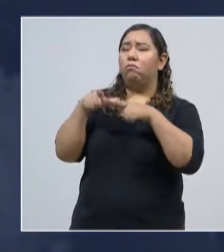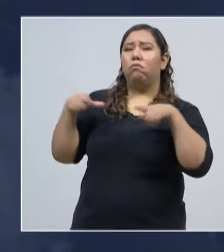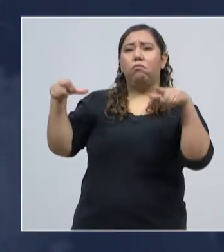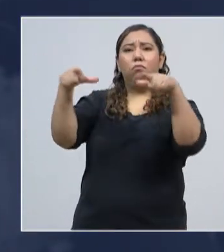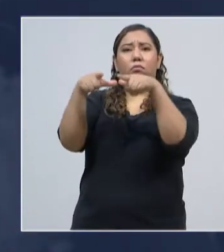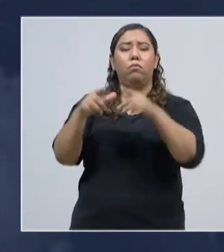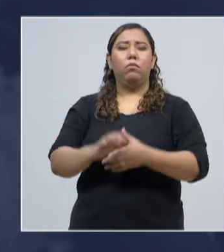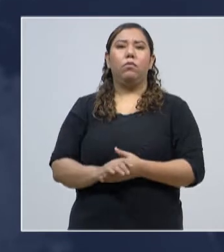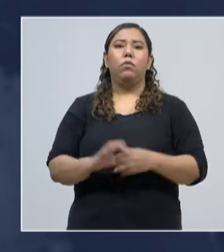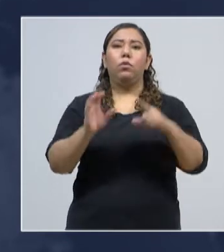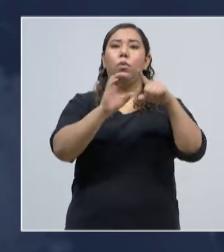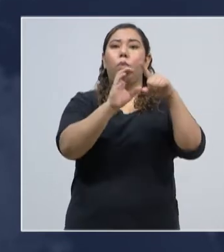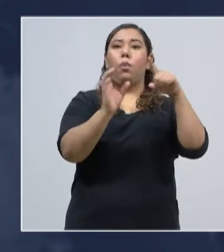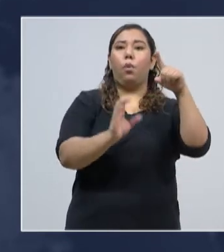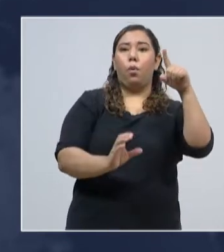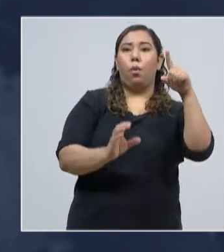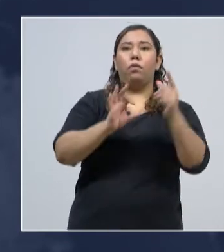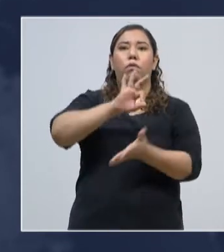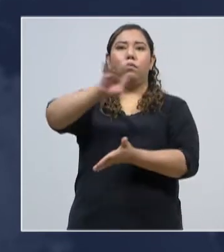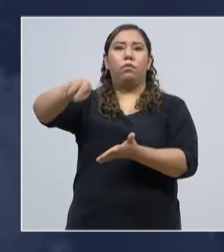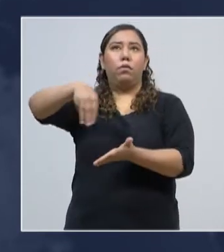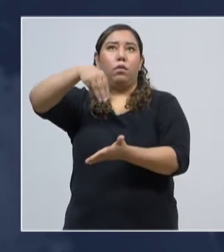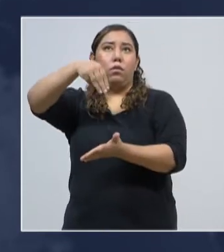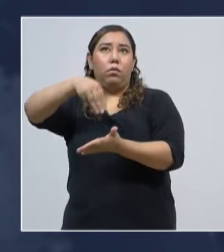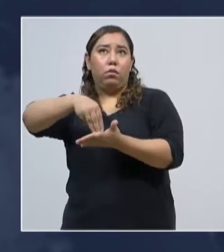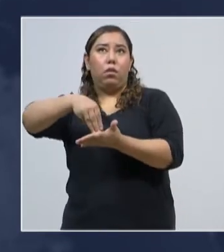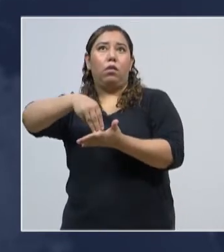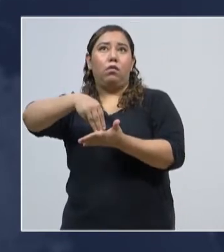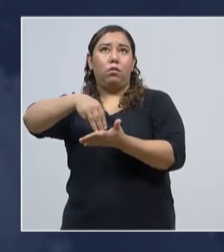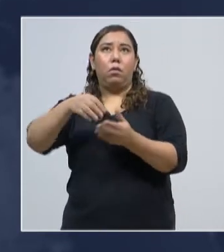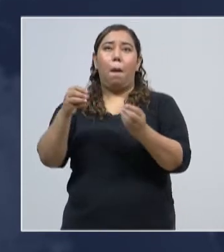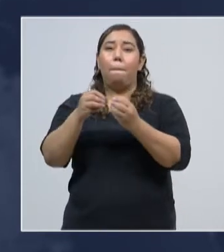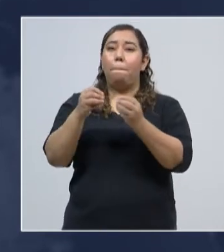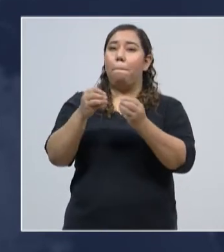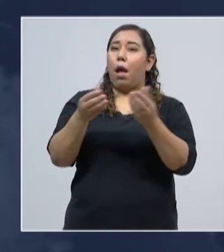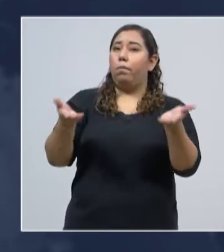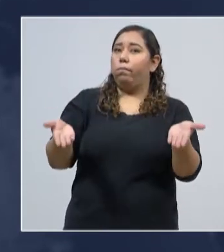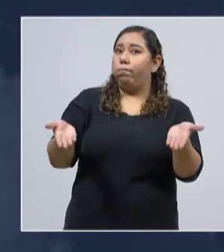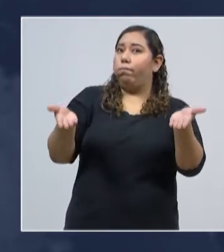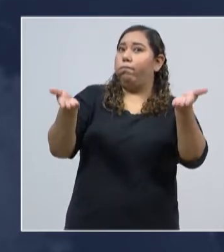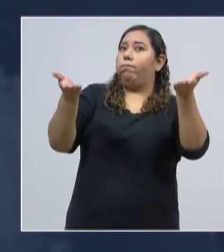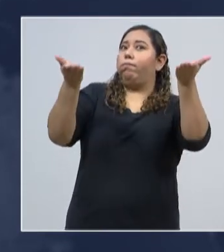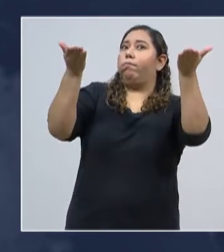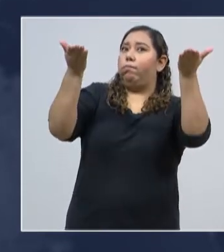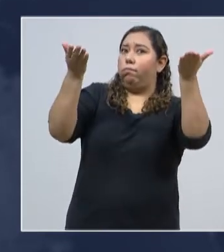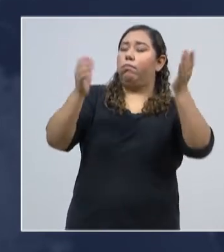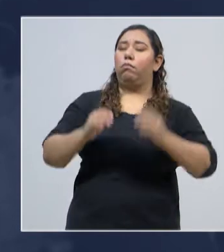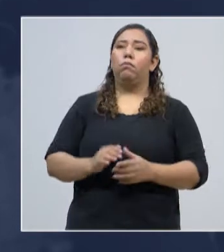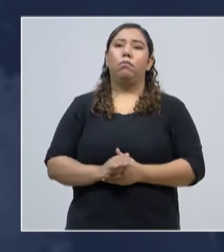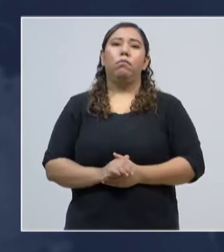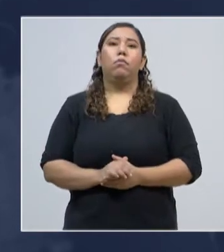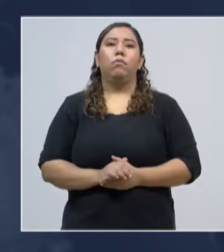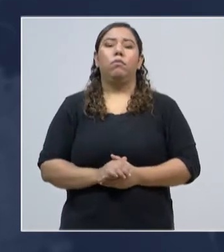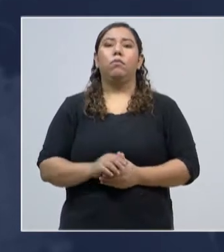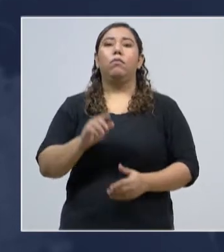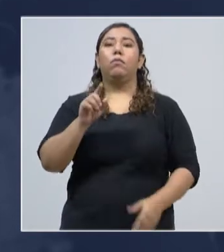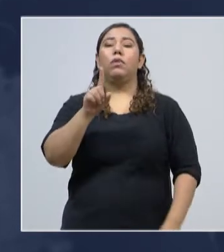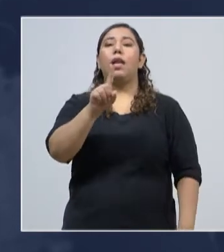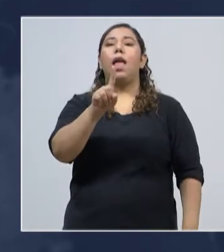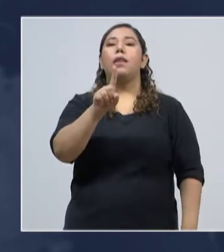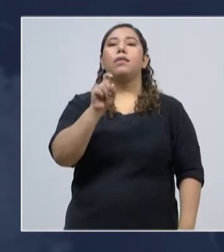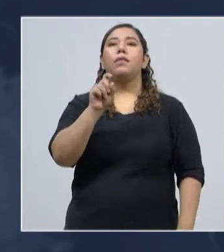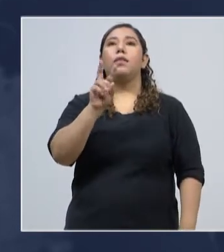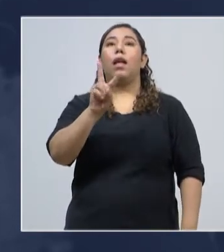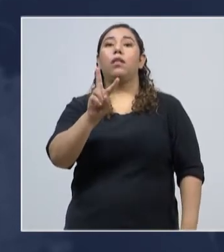Departamento de Cortés y Francisco Morazán continúan, como han estado en todos estos días, con el mayor número de casos positivos. 121 para